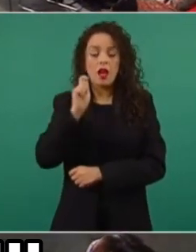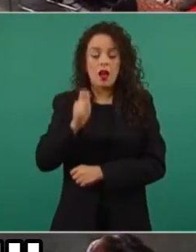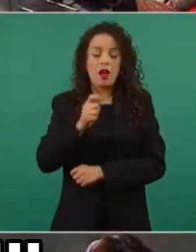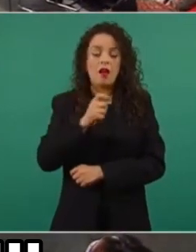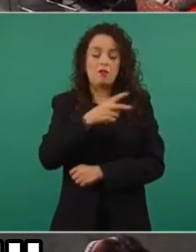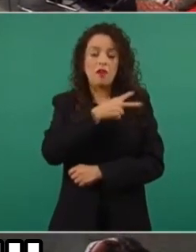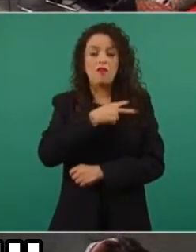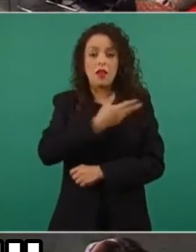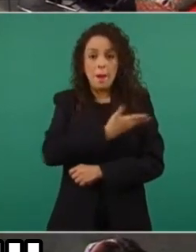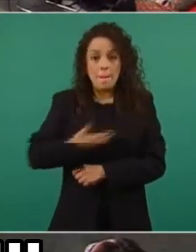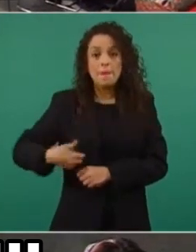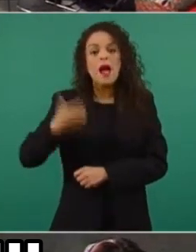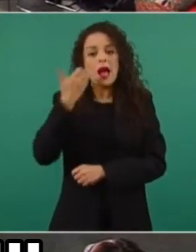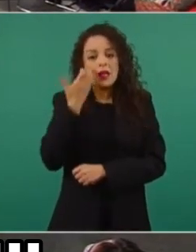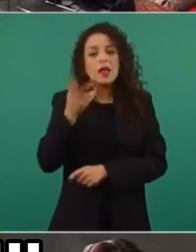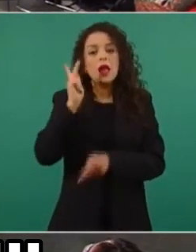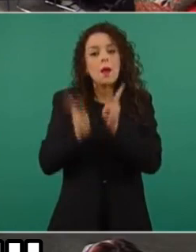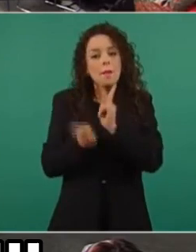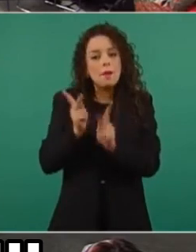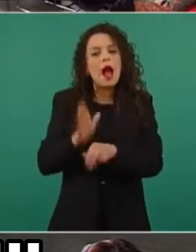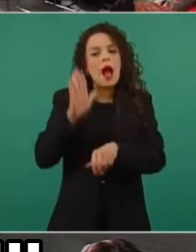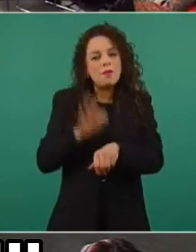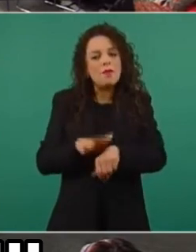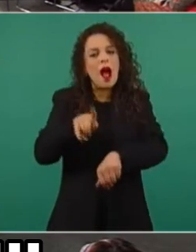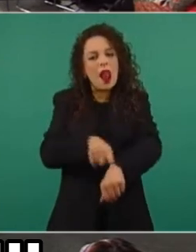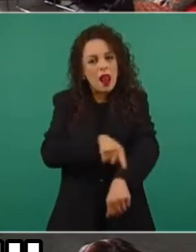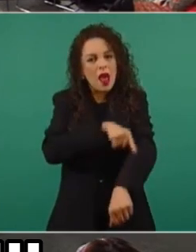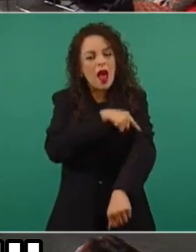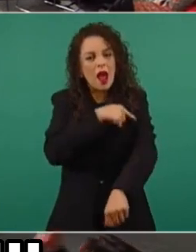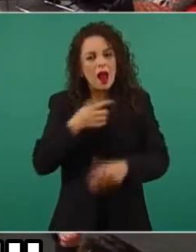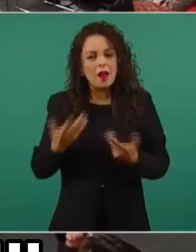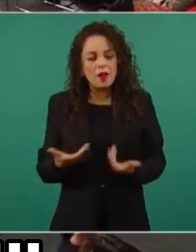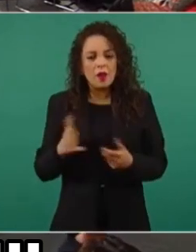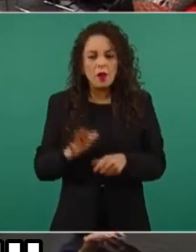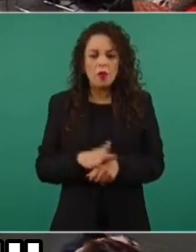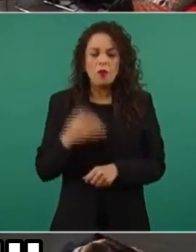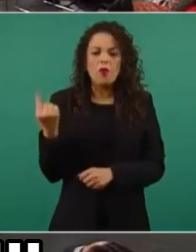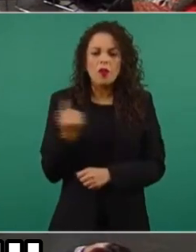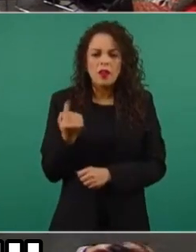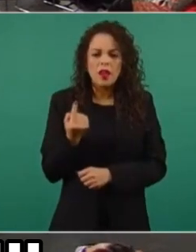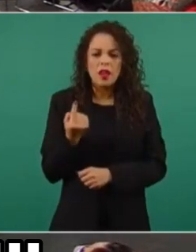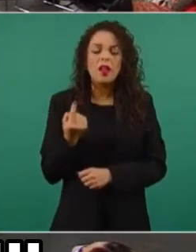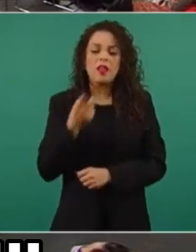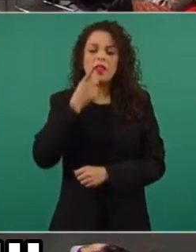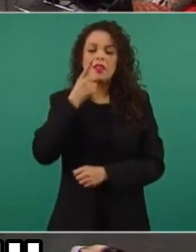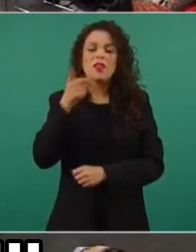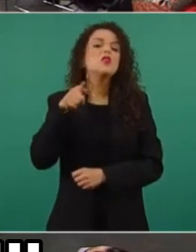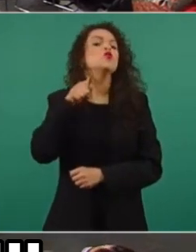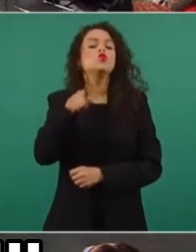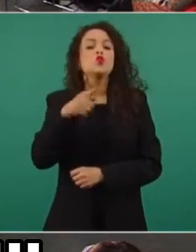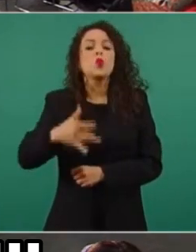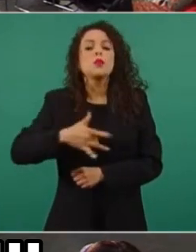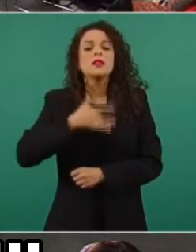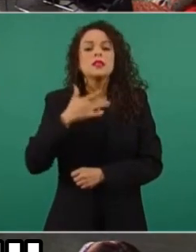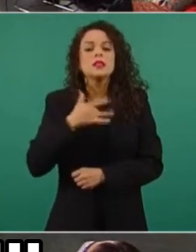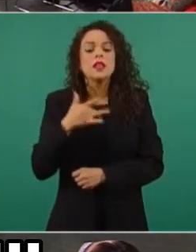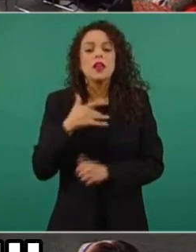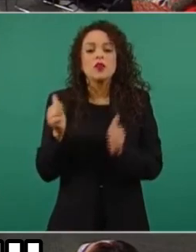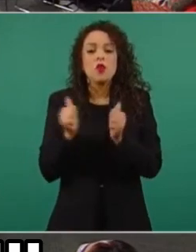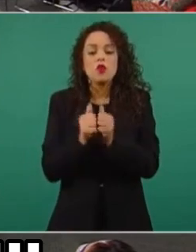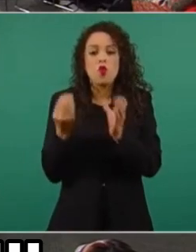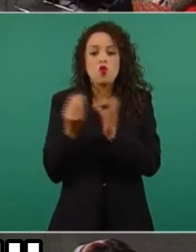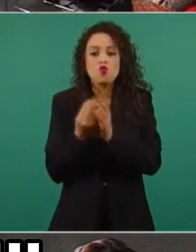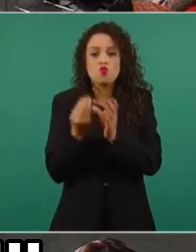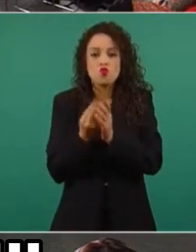con ella más tiempo, porque también le comentó que cómo se había sentido ella con los cursos de